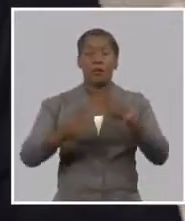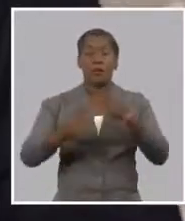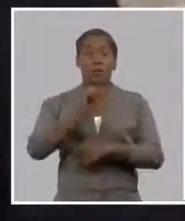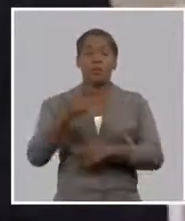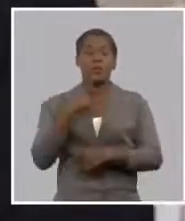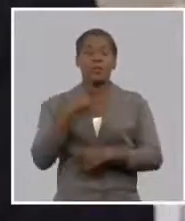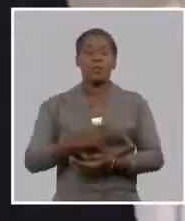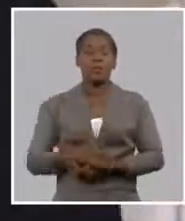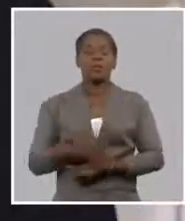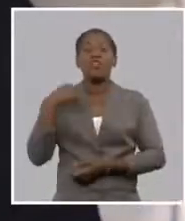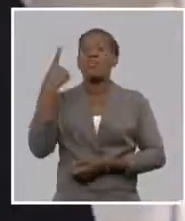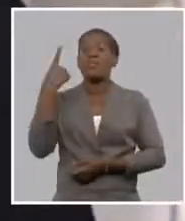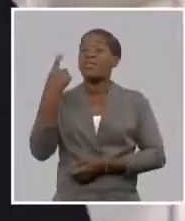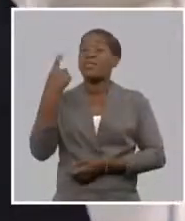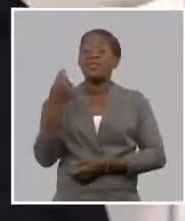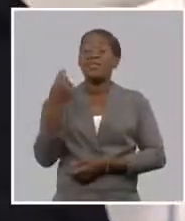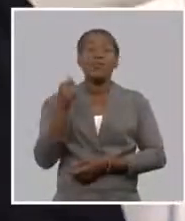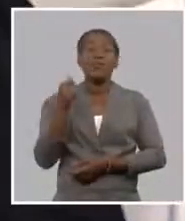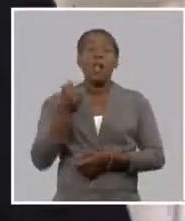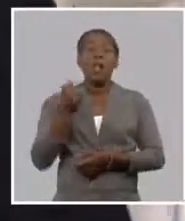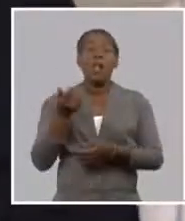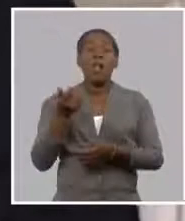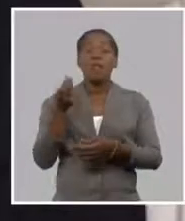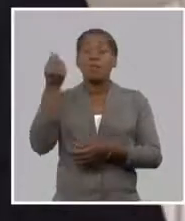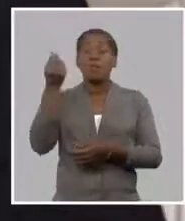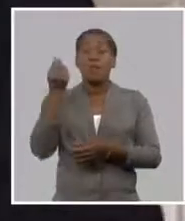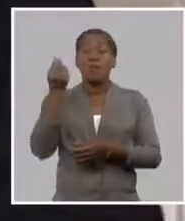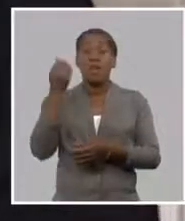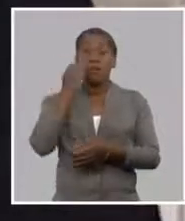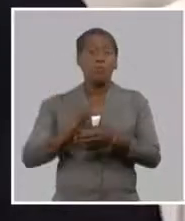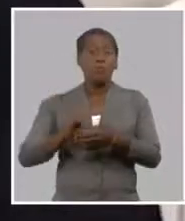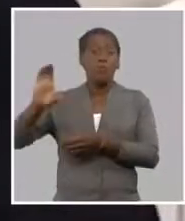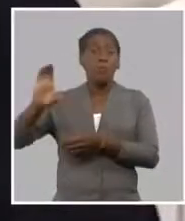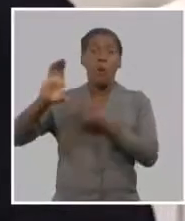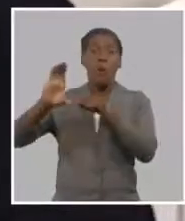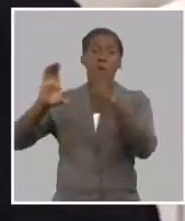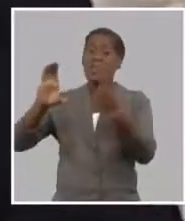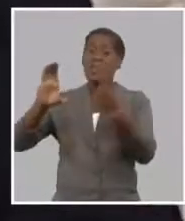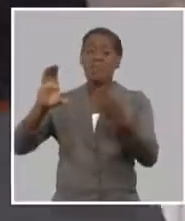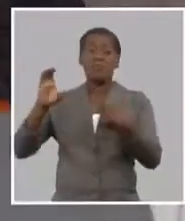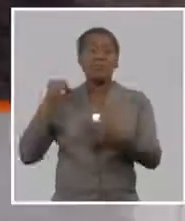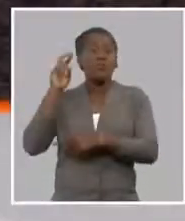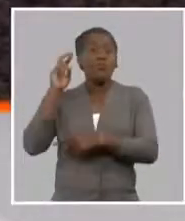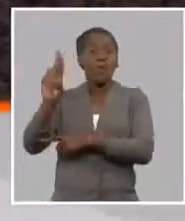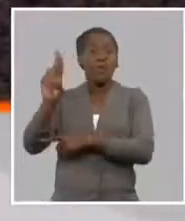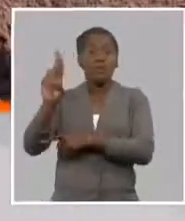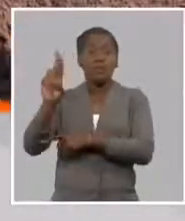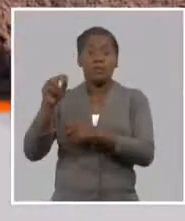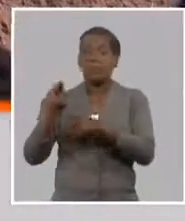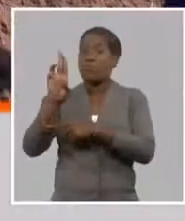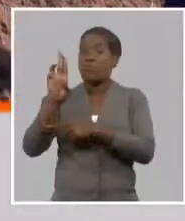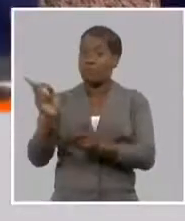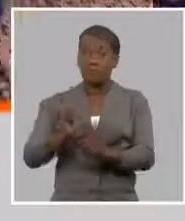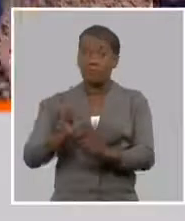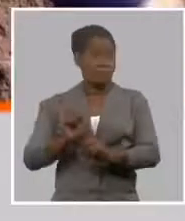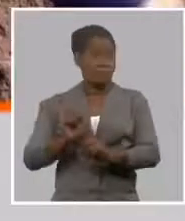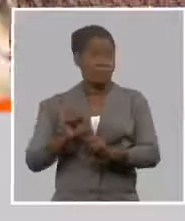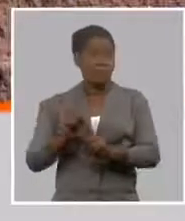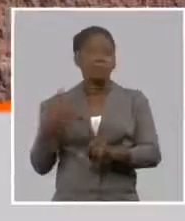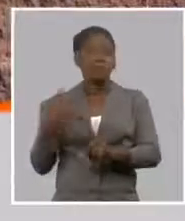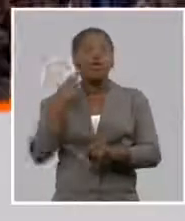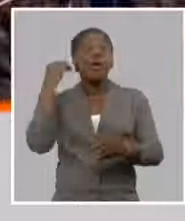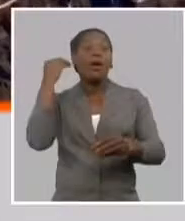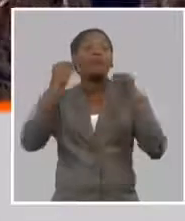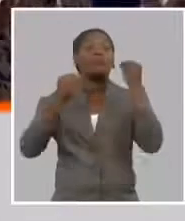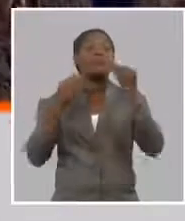es que yo necesito x cantidad bueno no es realmente lo que necesite es lo que se puede recuperar a partir de este análisis